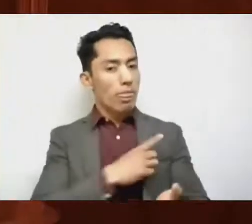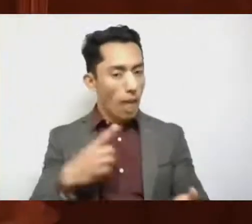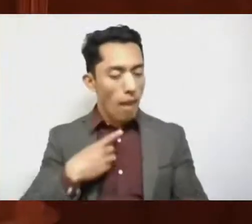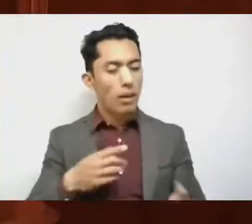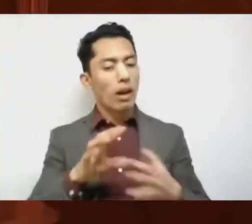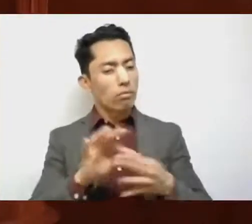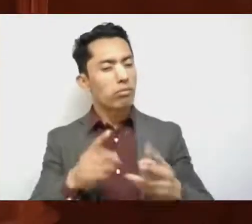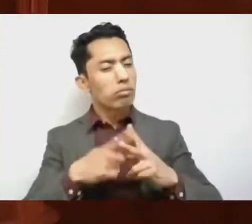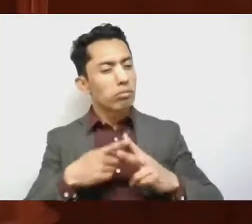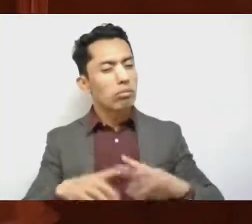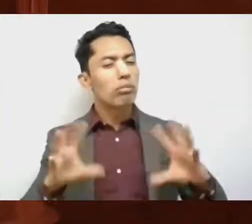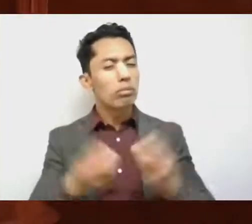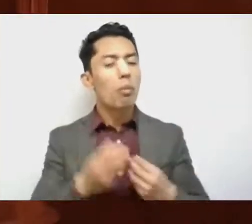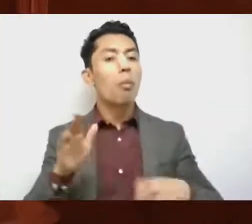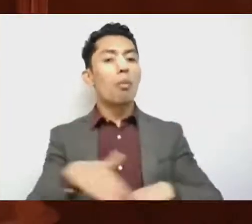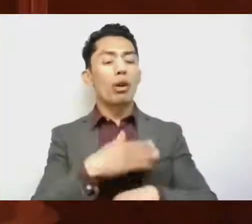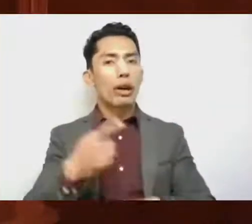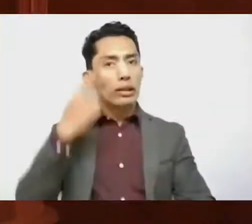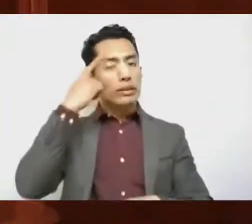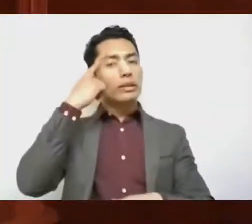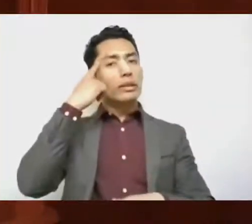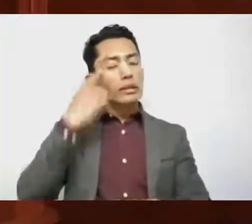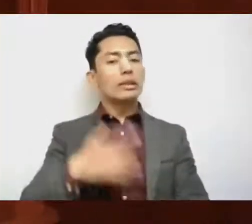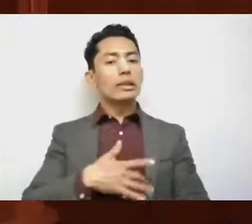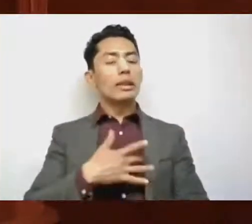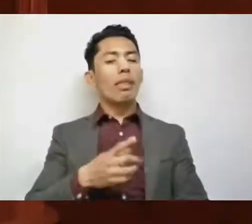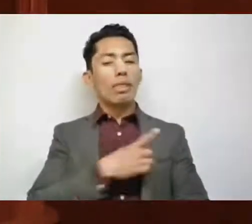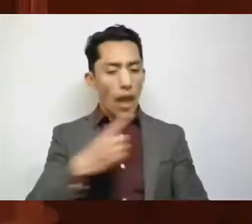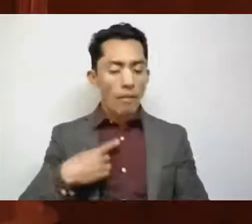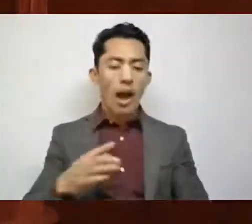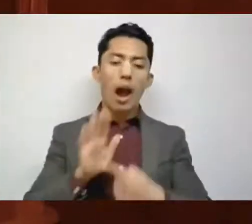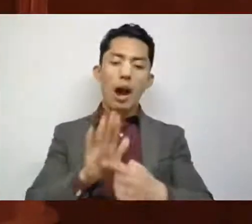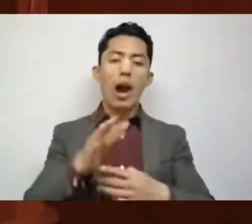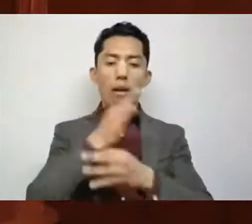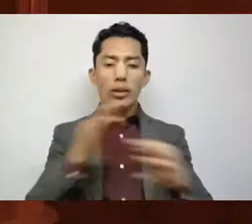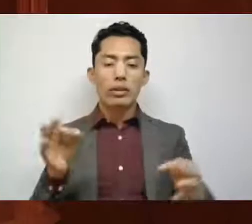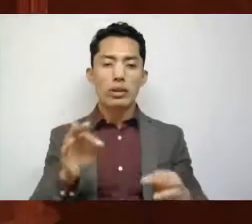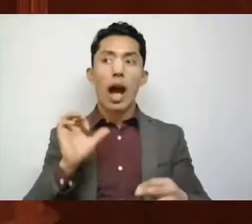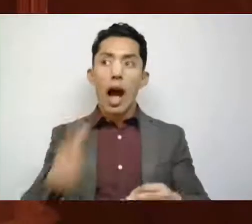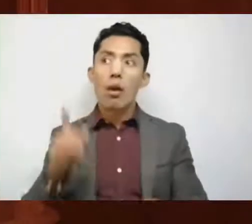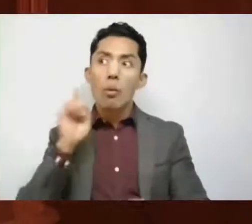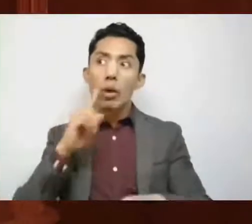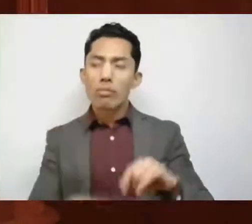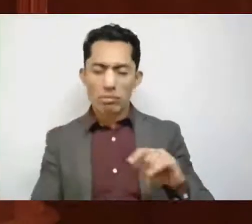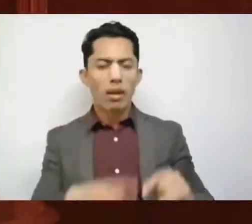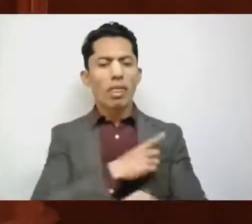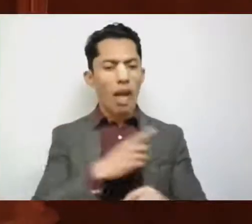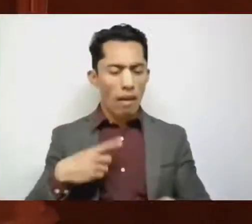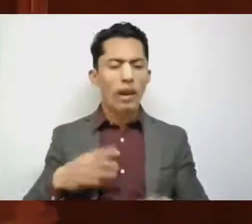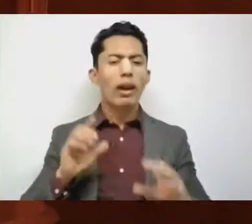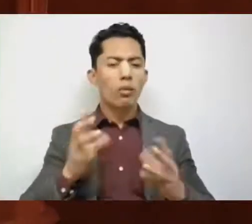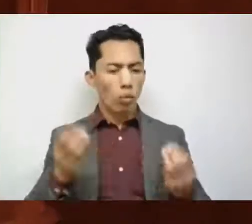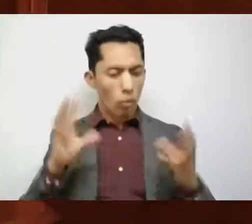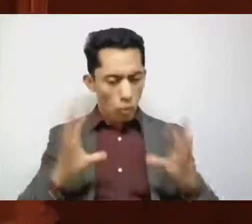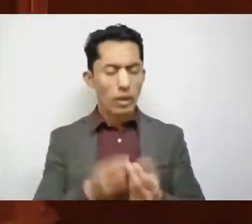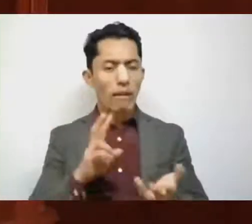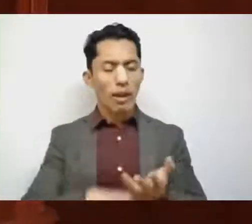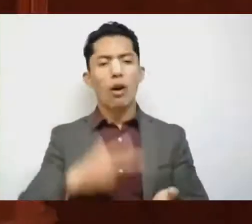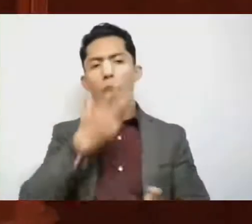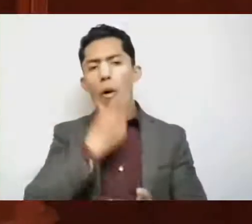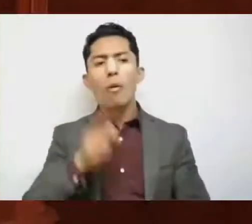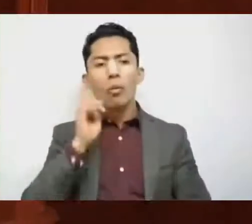porque las cifras deben de dejar de doler y ser mencionadas solamente cuando nos falta una más. Como legisladoras y legisladores,